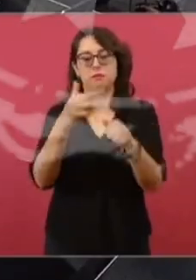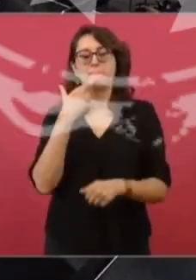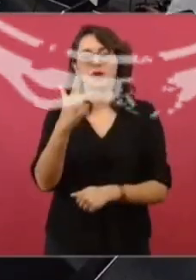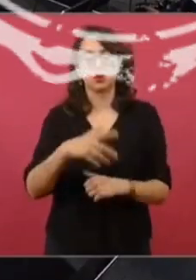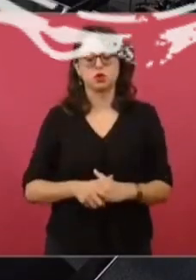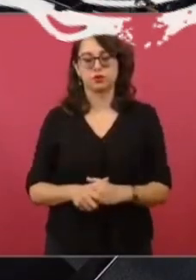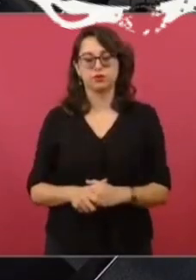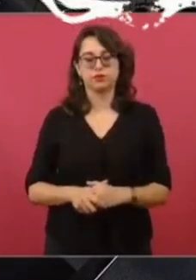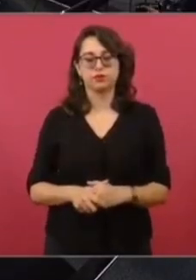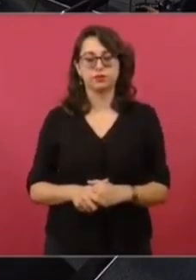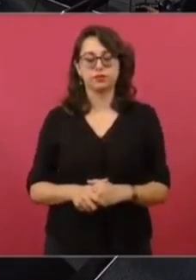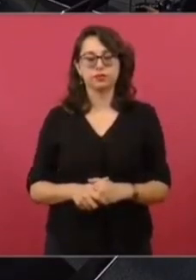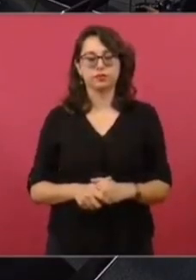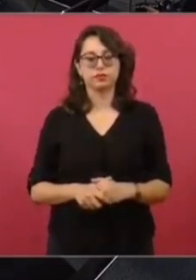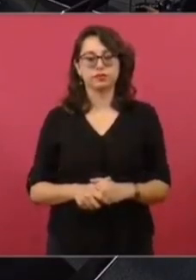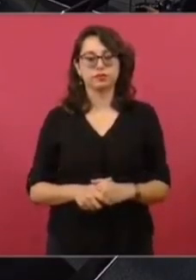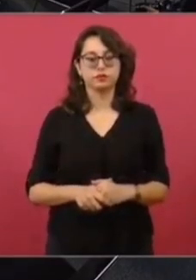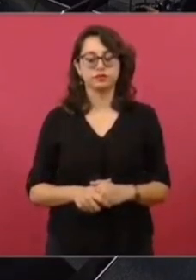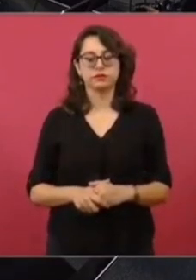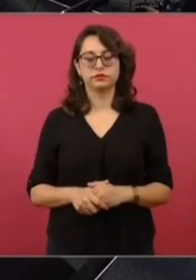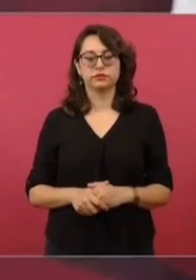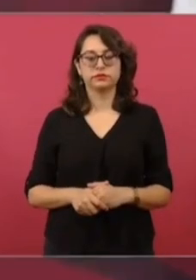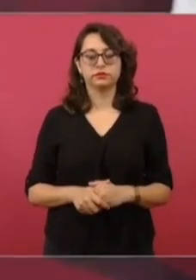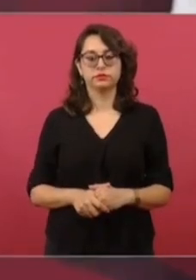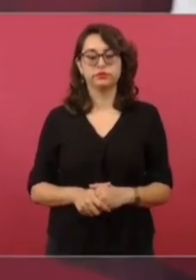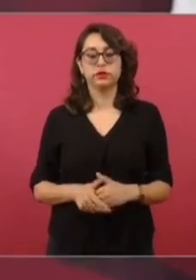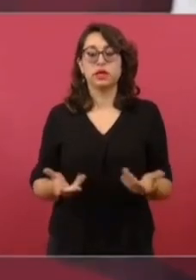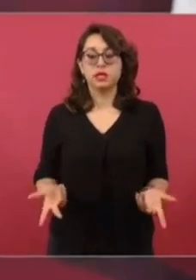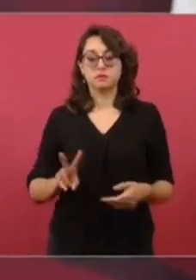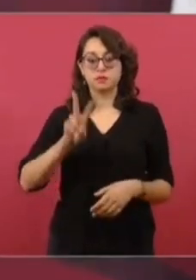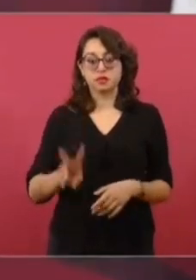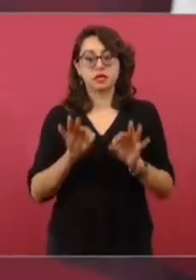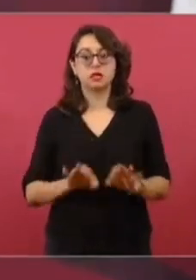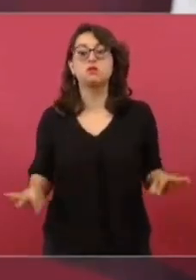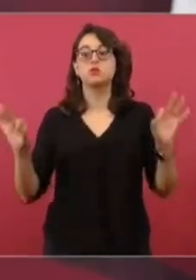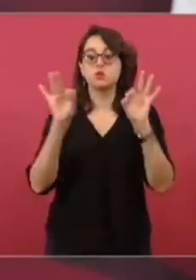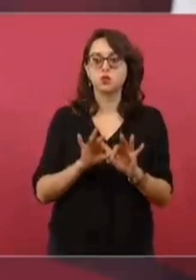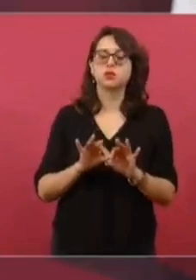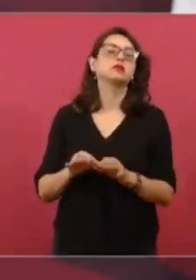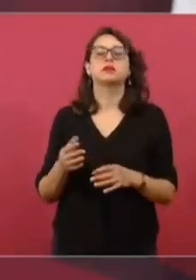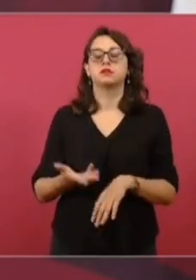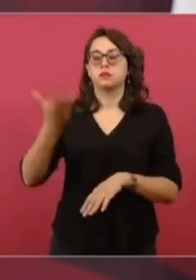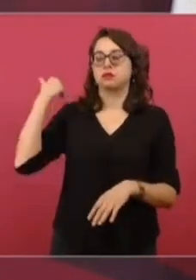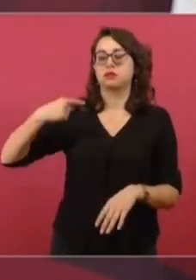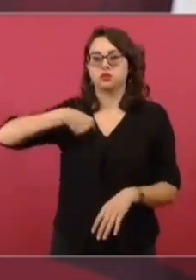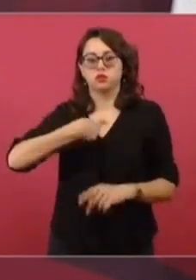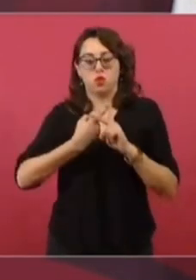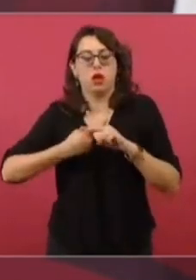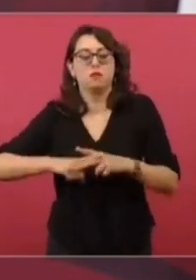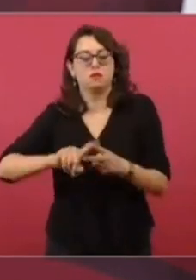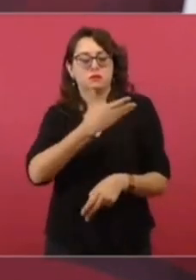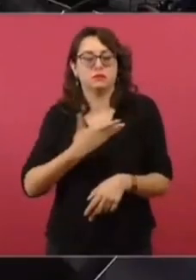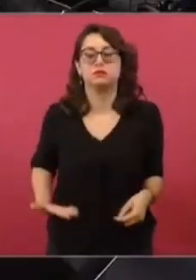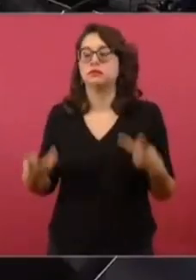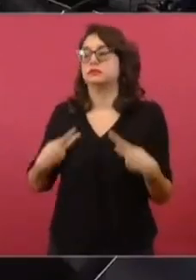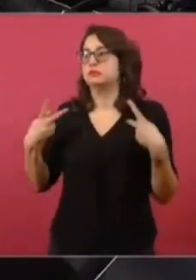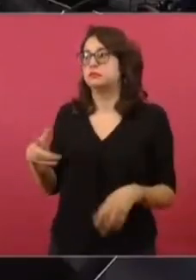La verdad es que le atinamos con atender las causas de la violencia desde el principio. Si no,